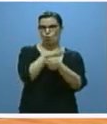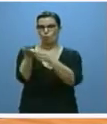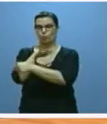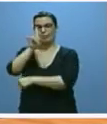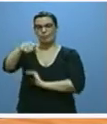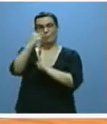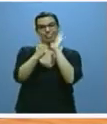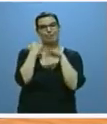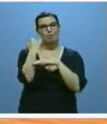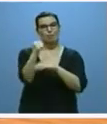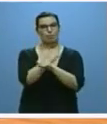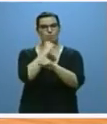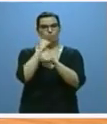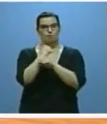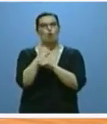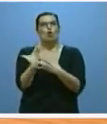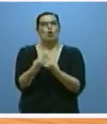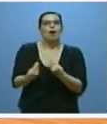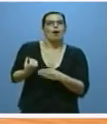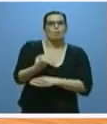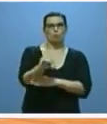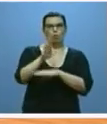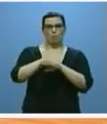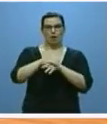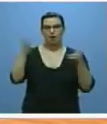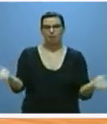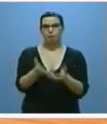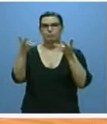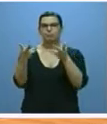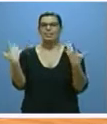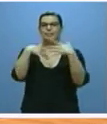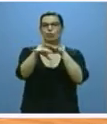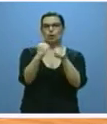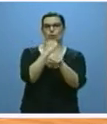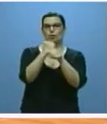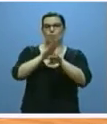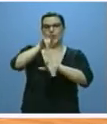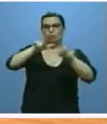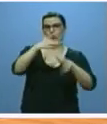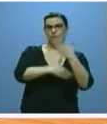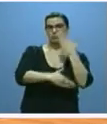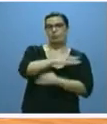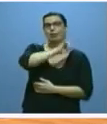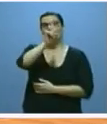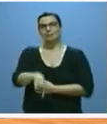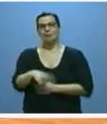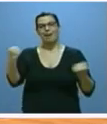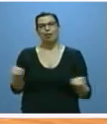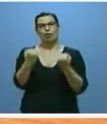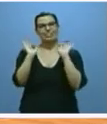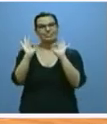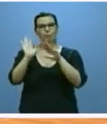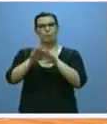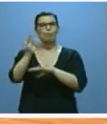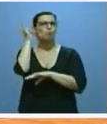medidas de apoyo de empleo con apoyo para favorecer la inserción de personas con discapacidad y finalmente se establecen acciones específicas para